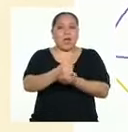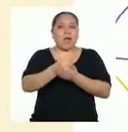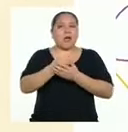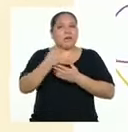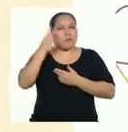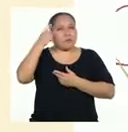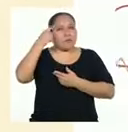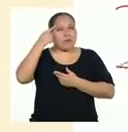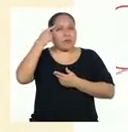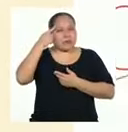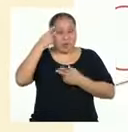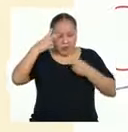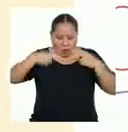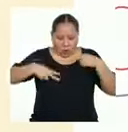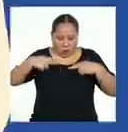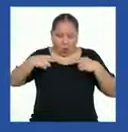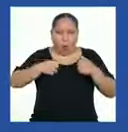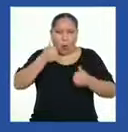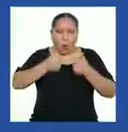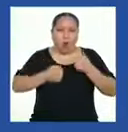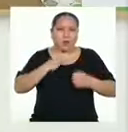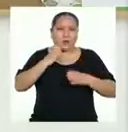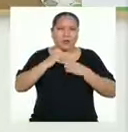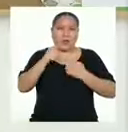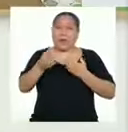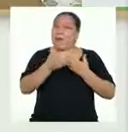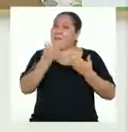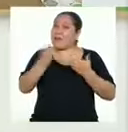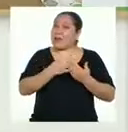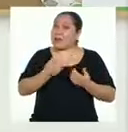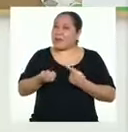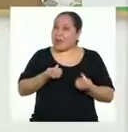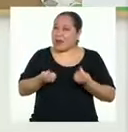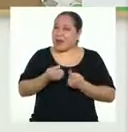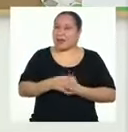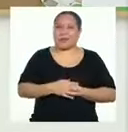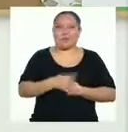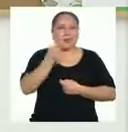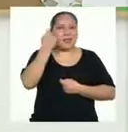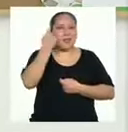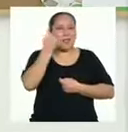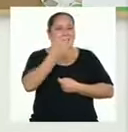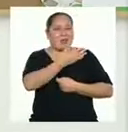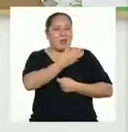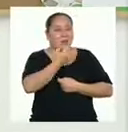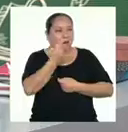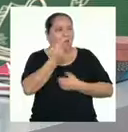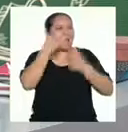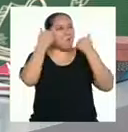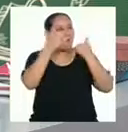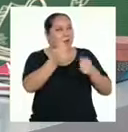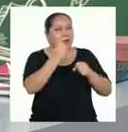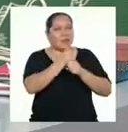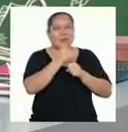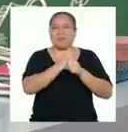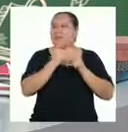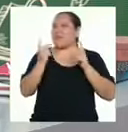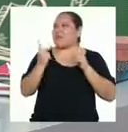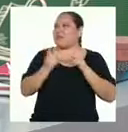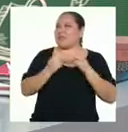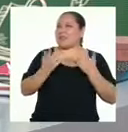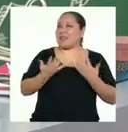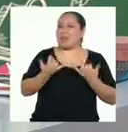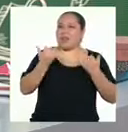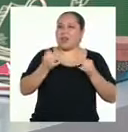emociones y así será más fácil manejarlas. Se entiende mucho mejor, Yanira. ¡Buen trabajo! ¡Bajo! Perfecto.